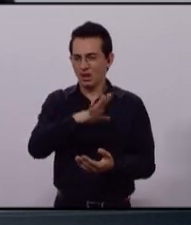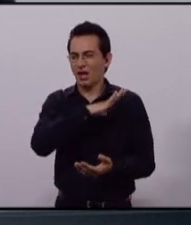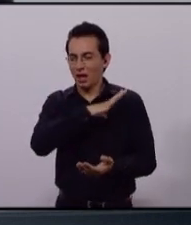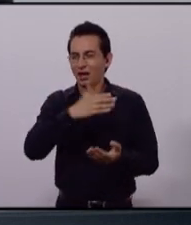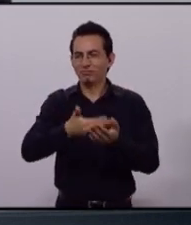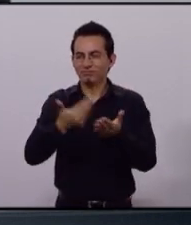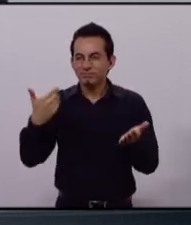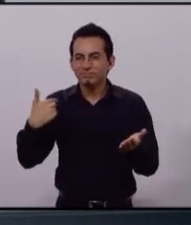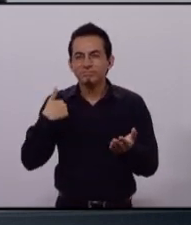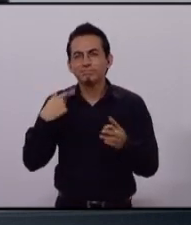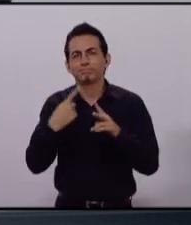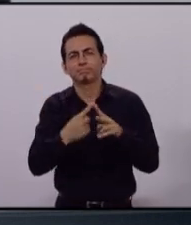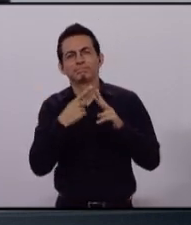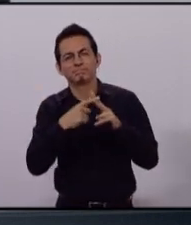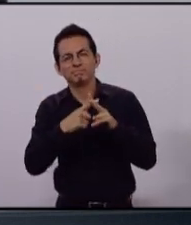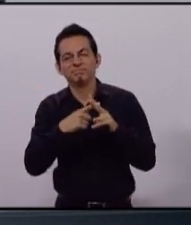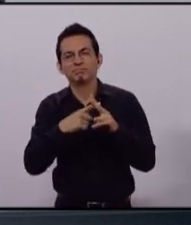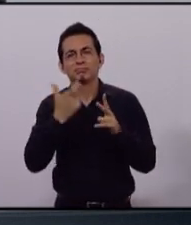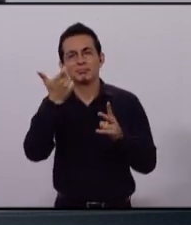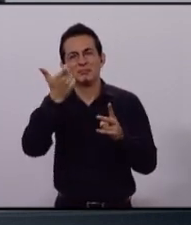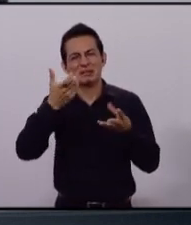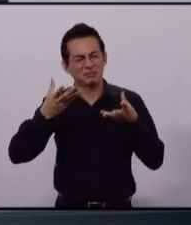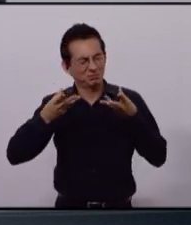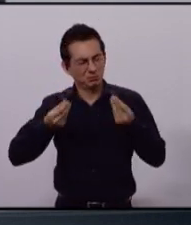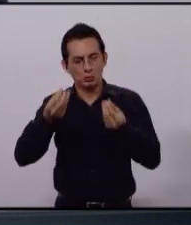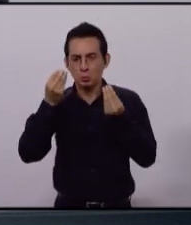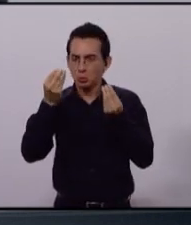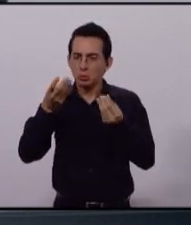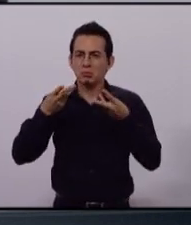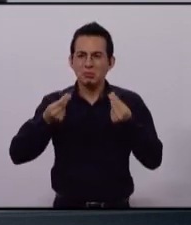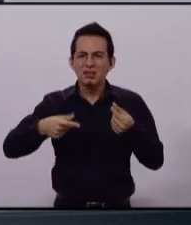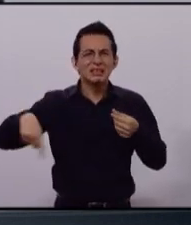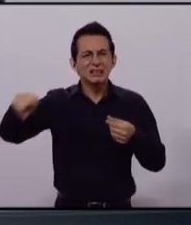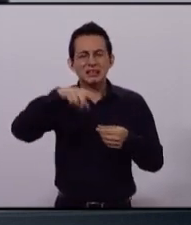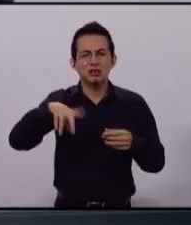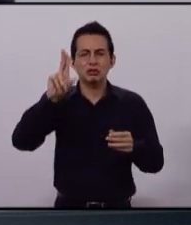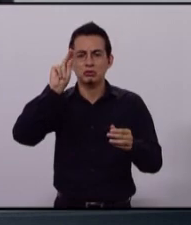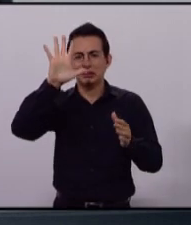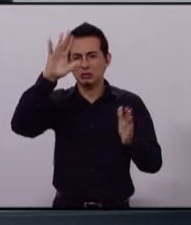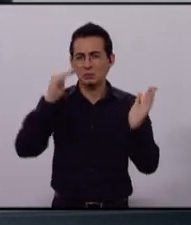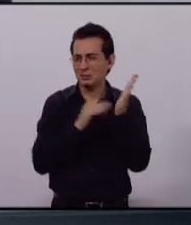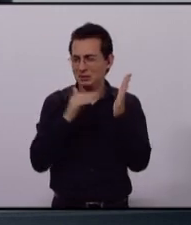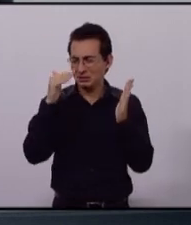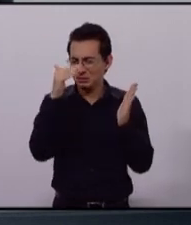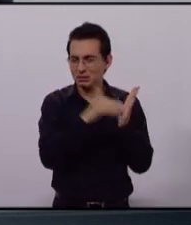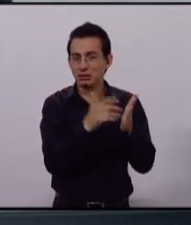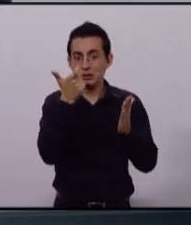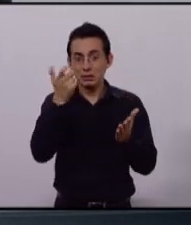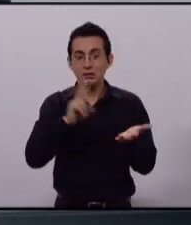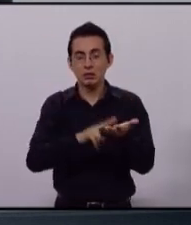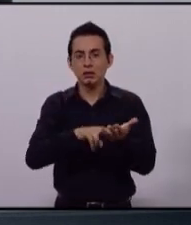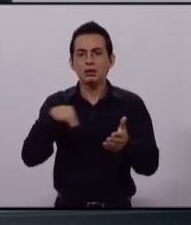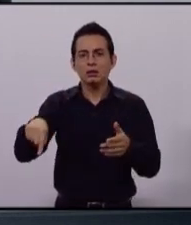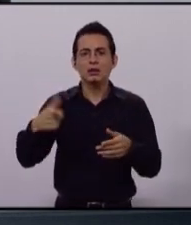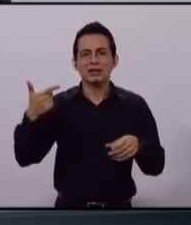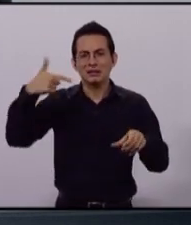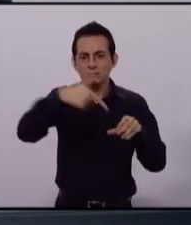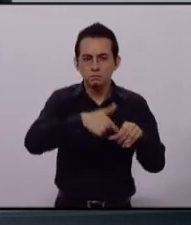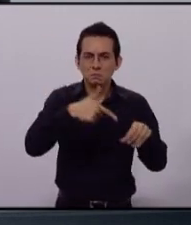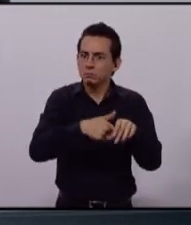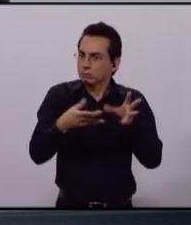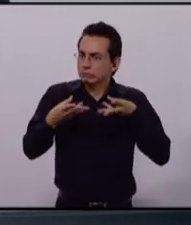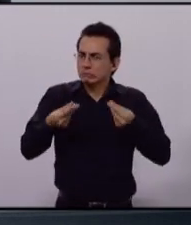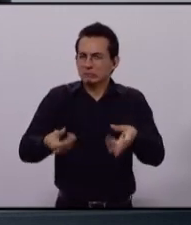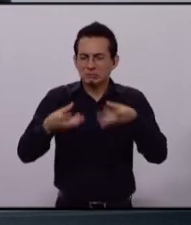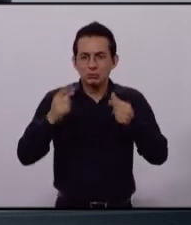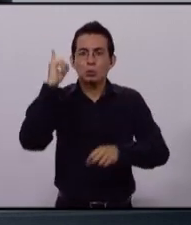gasto tan fuerte en combustibles. Zapopan gasta más de 85 millones de pesos en combustibles, en gasolina